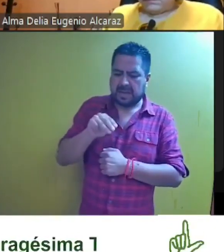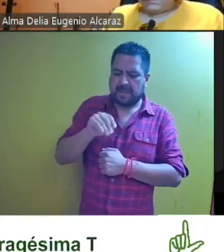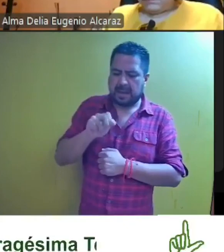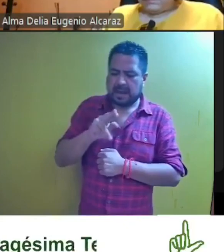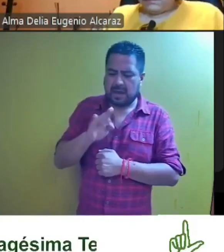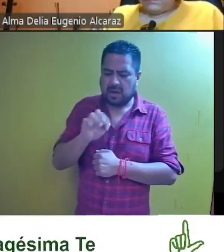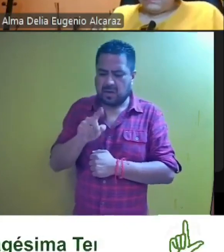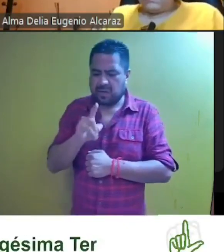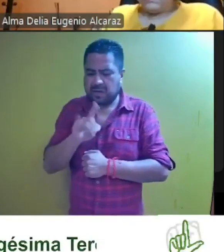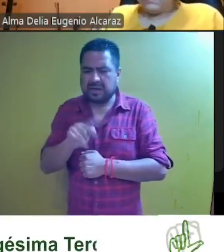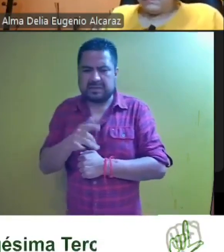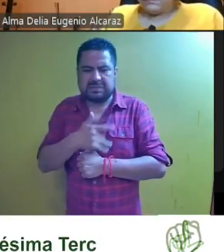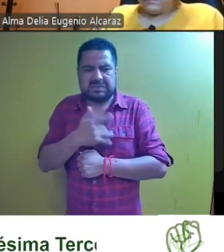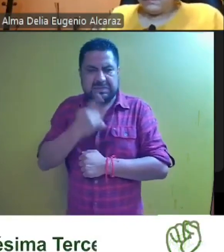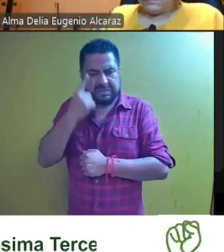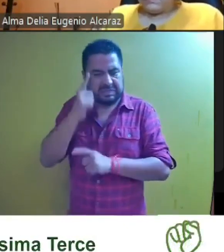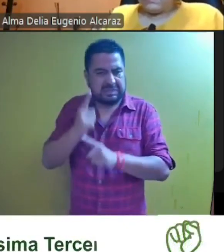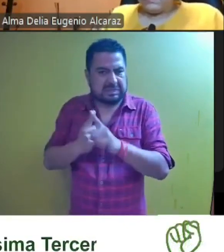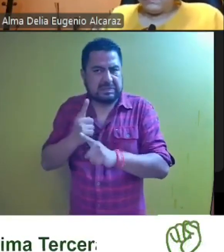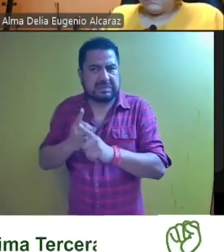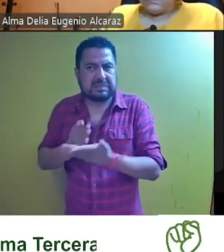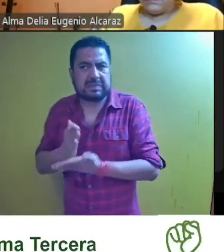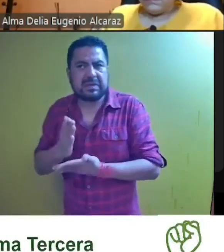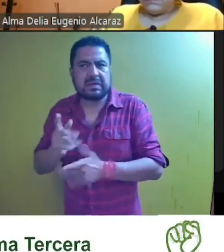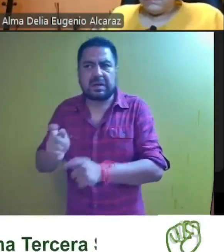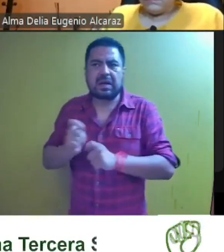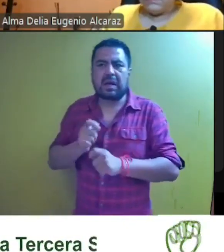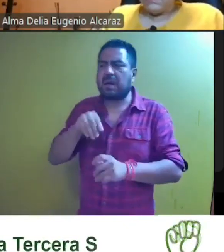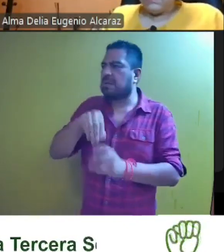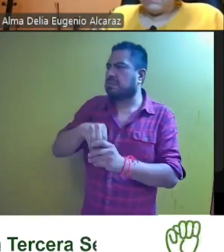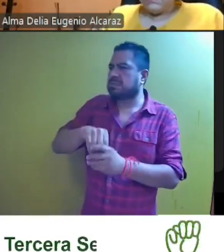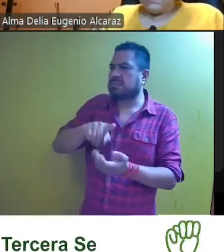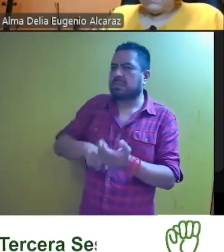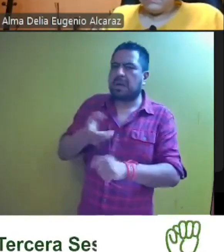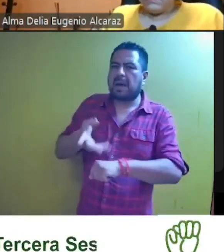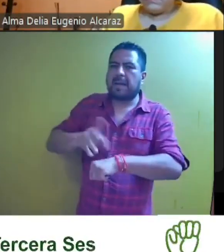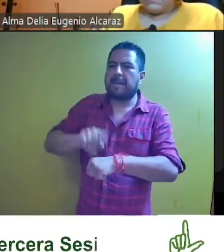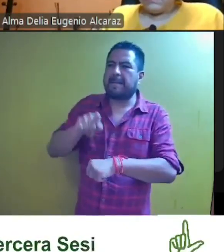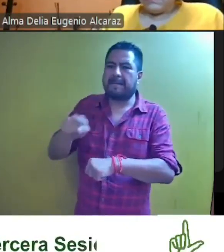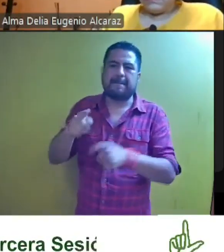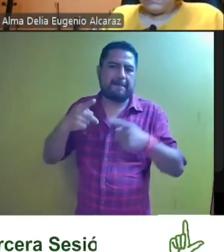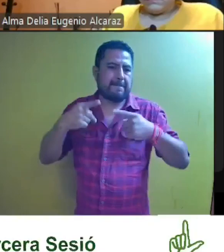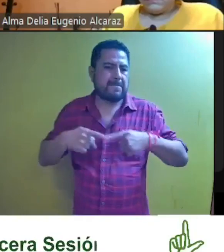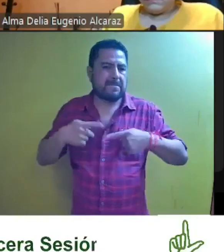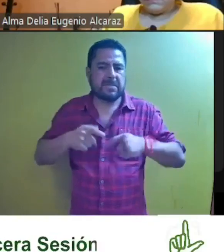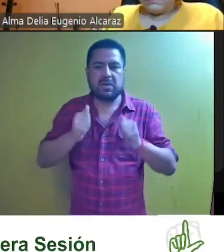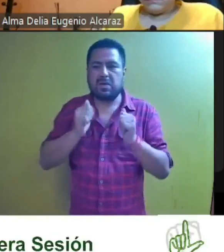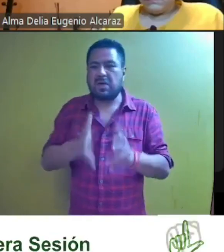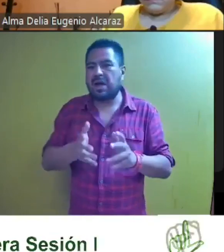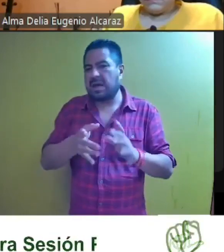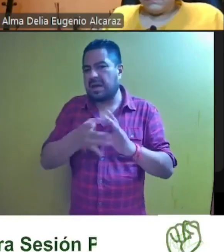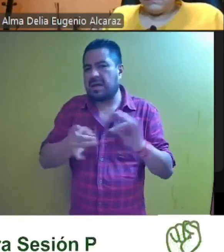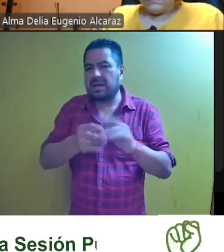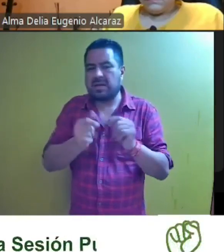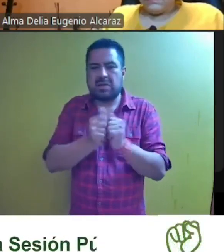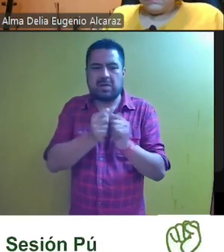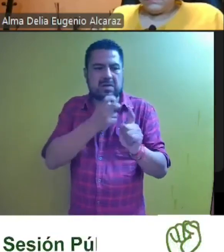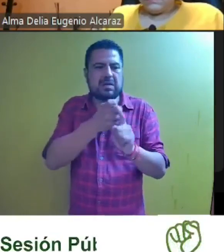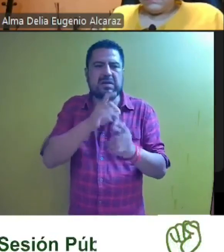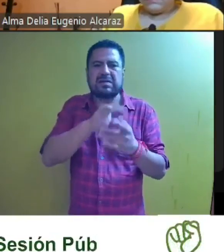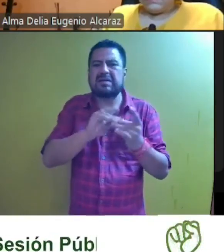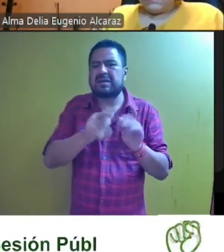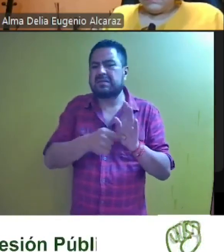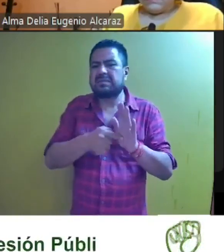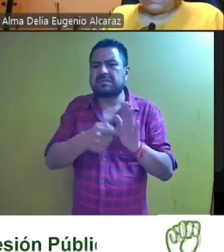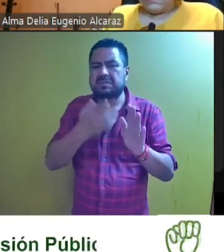incertidumbre para ejercer el cargo y que hubo ocultamiento de la licencia de esa persona lo anterior porque esas argumentaciones